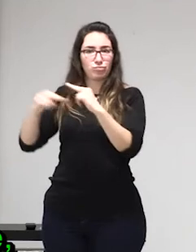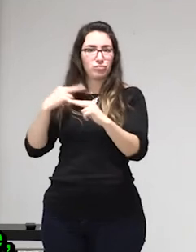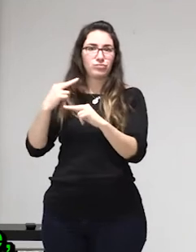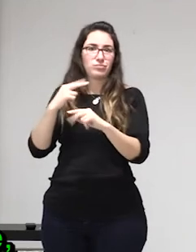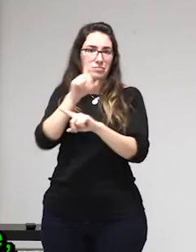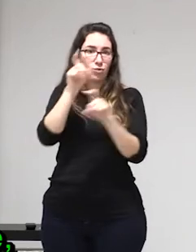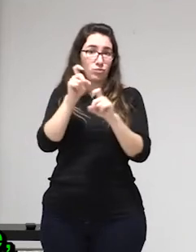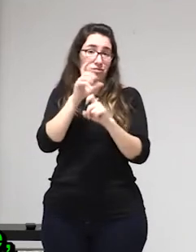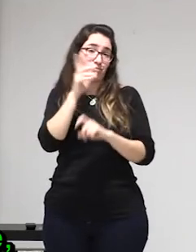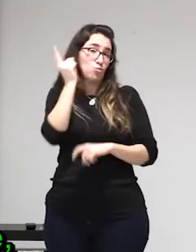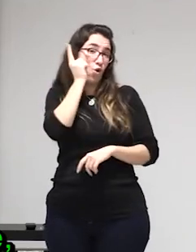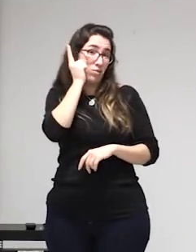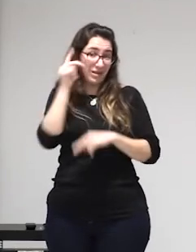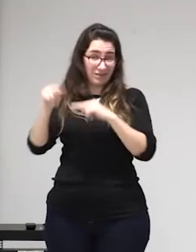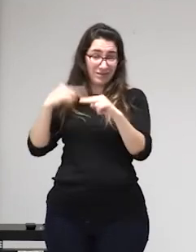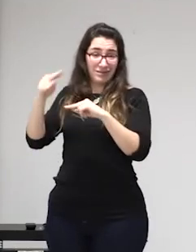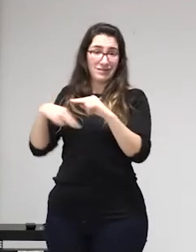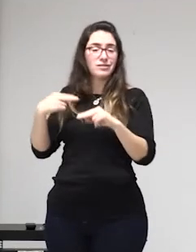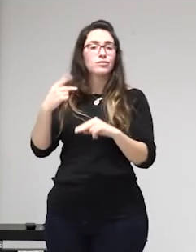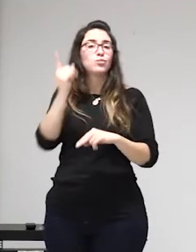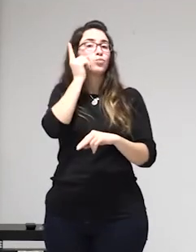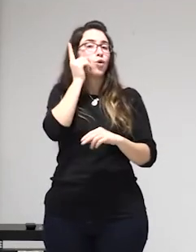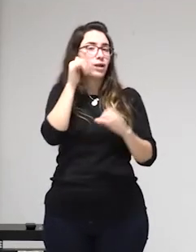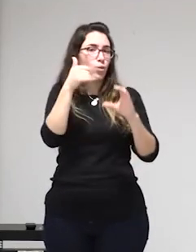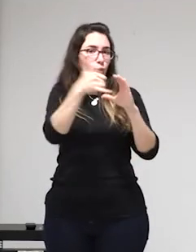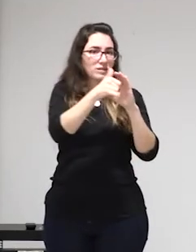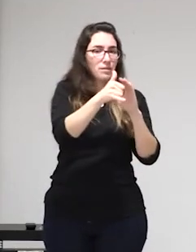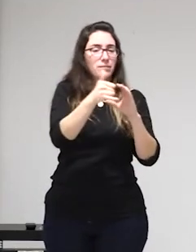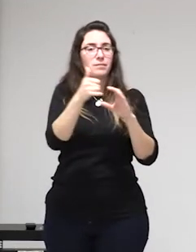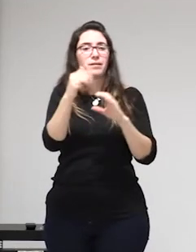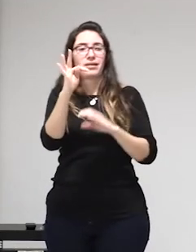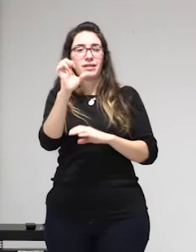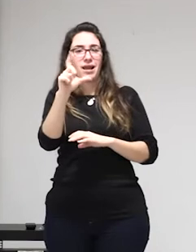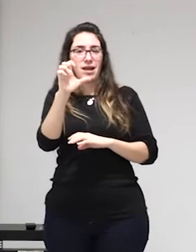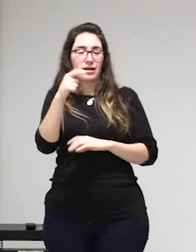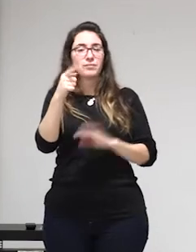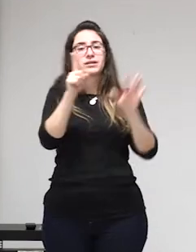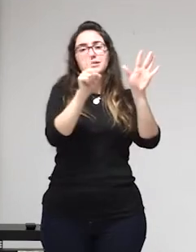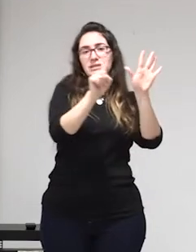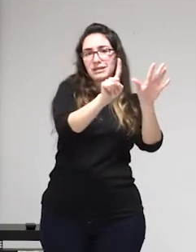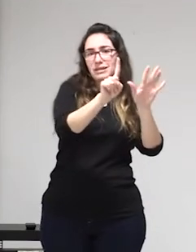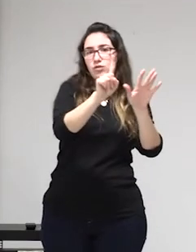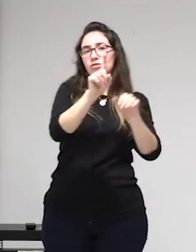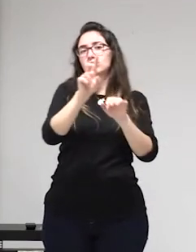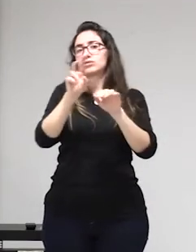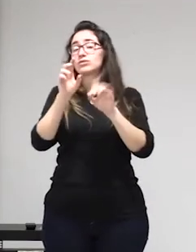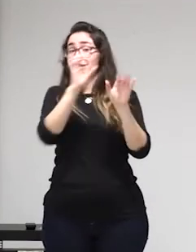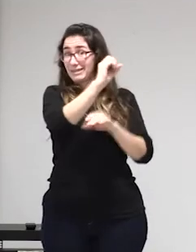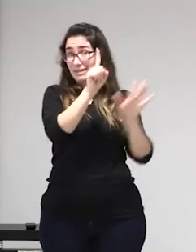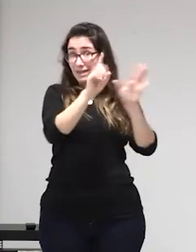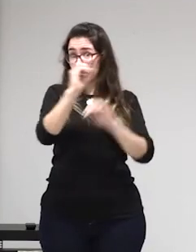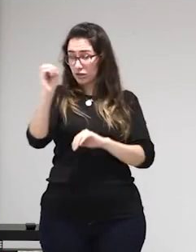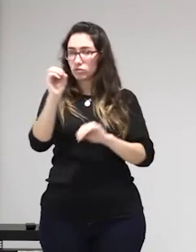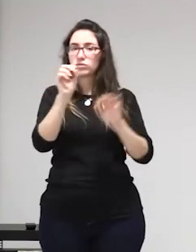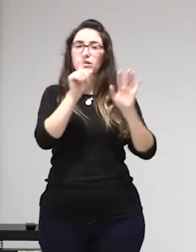a ellos obviamente nuestra condición pasa a ser muchísimo más precaria no